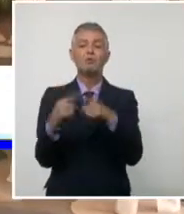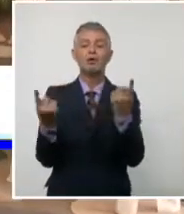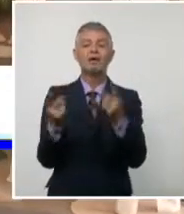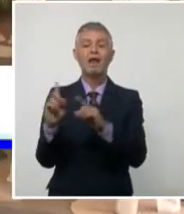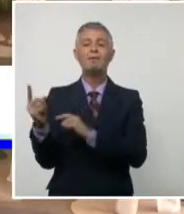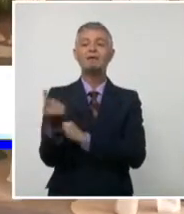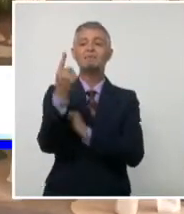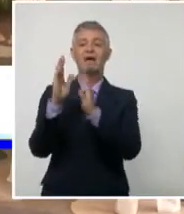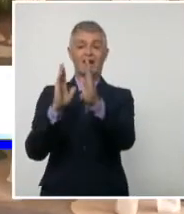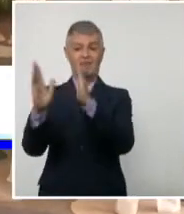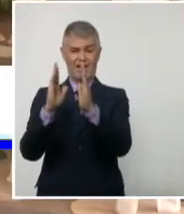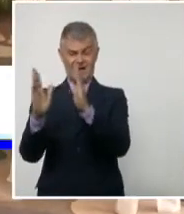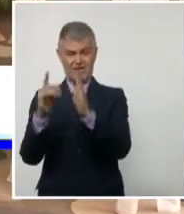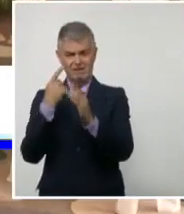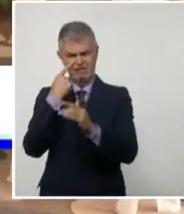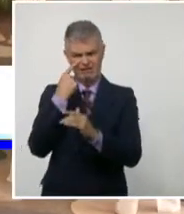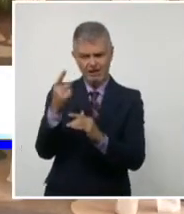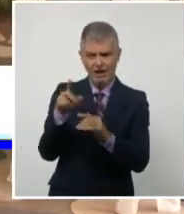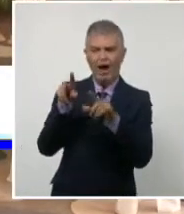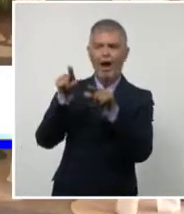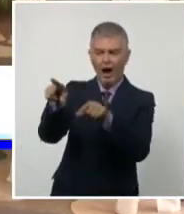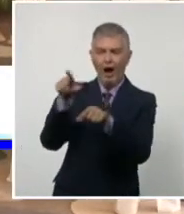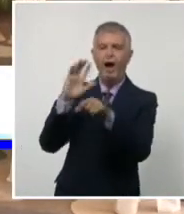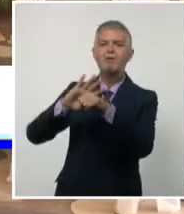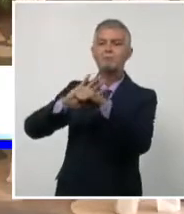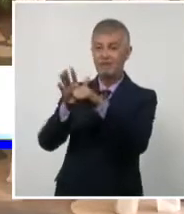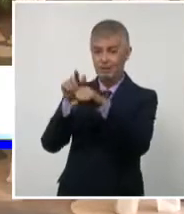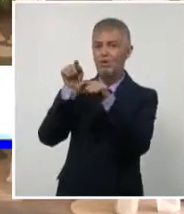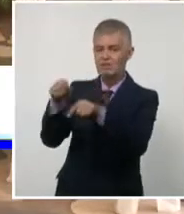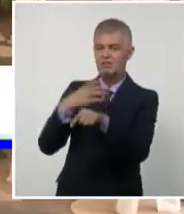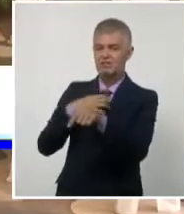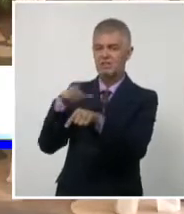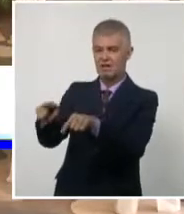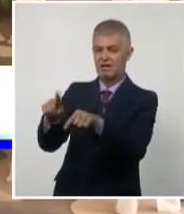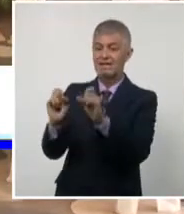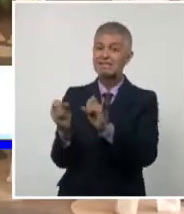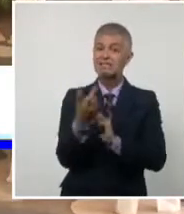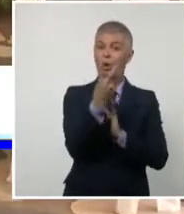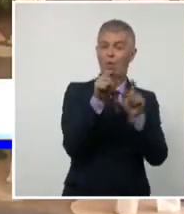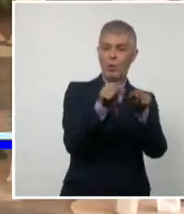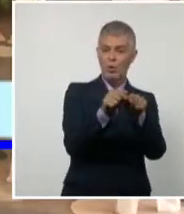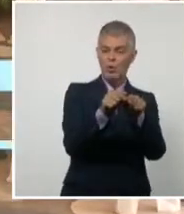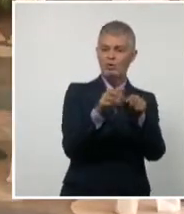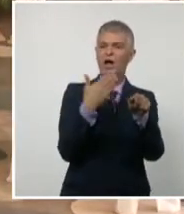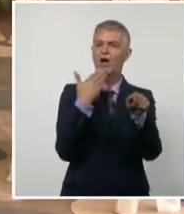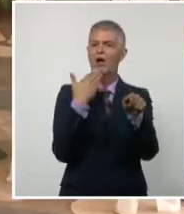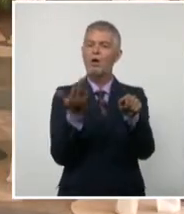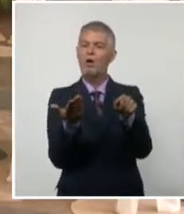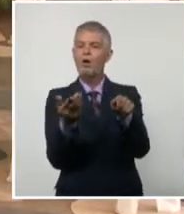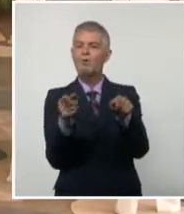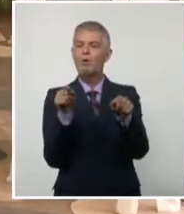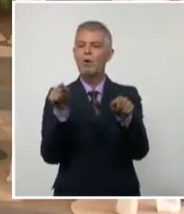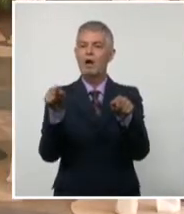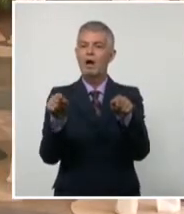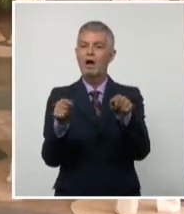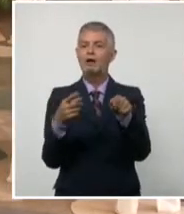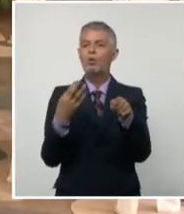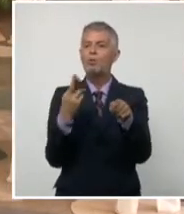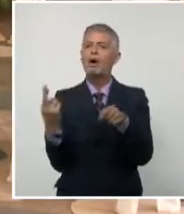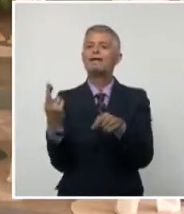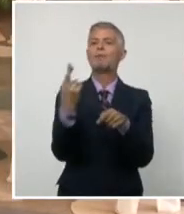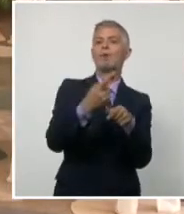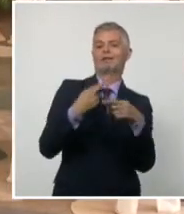virus en el paciente y en la segunda fase está la respuesta inmunológica del